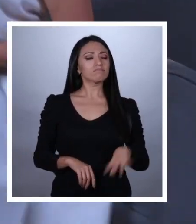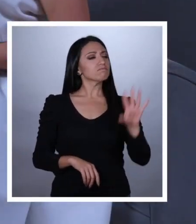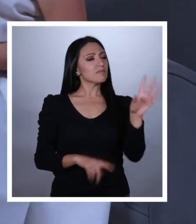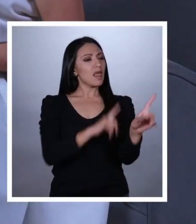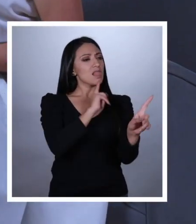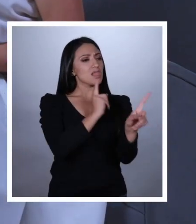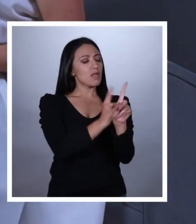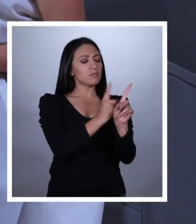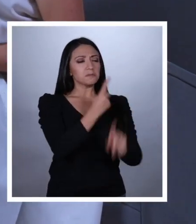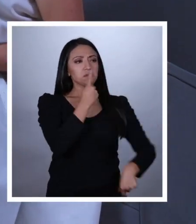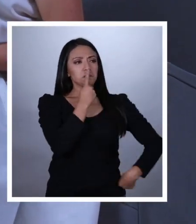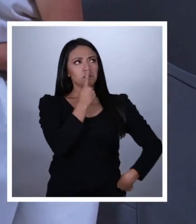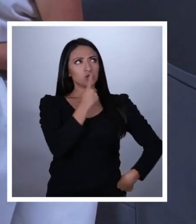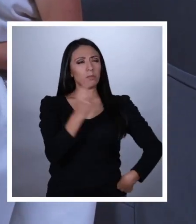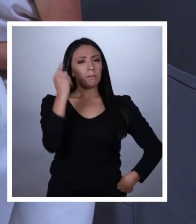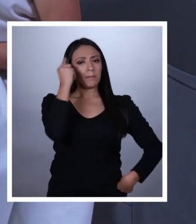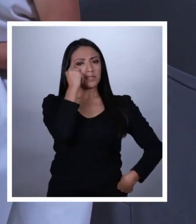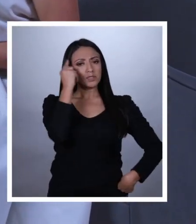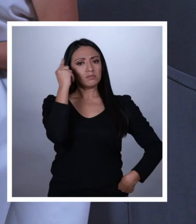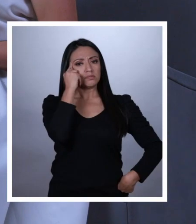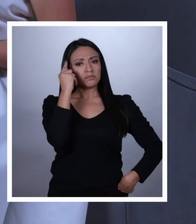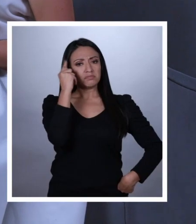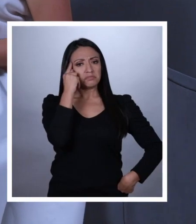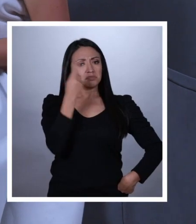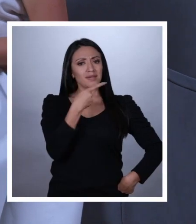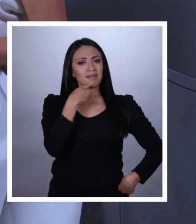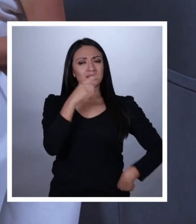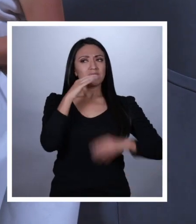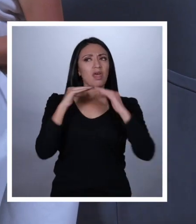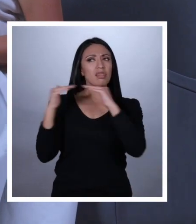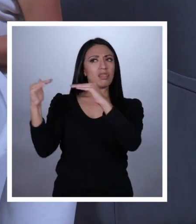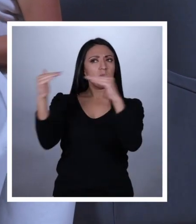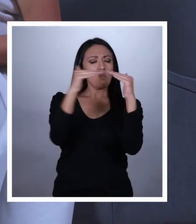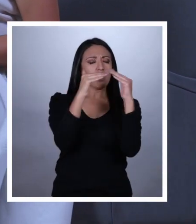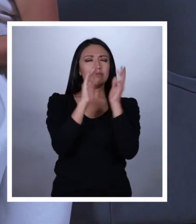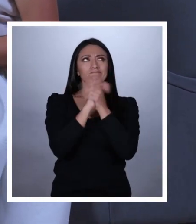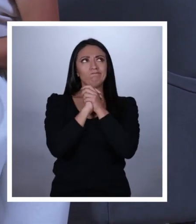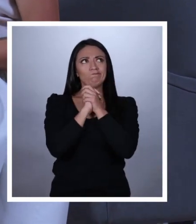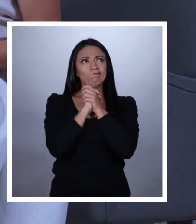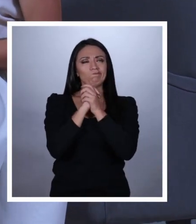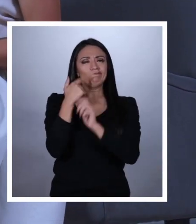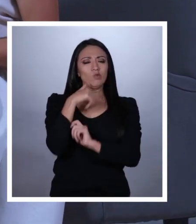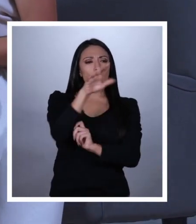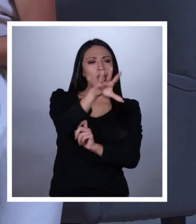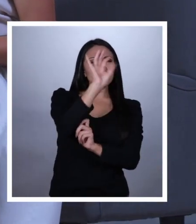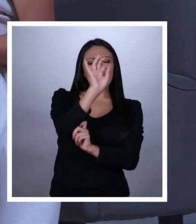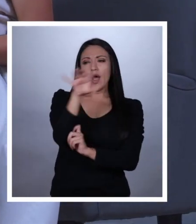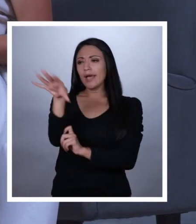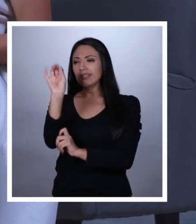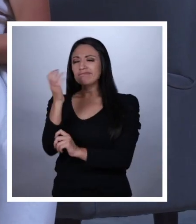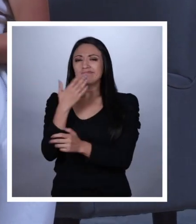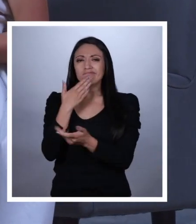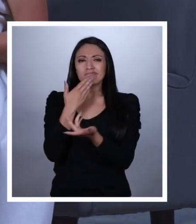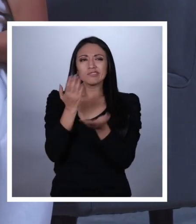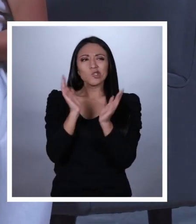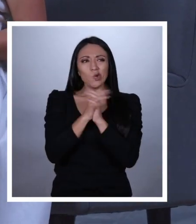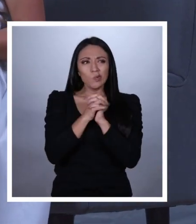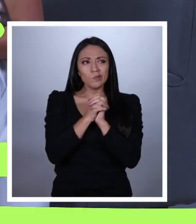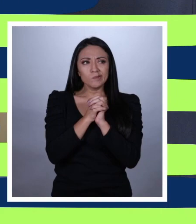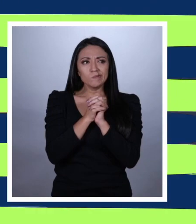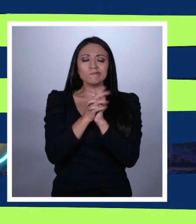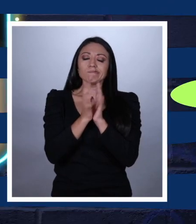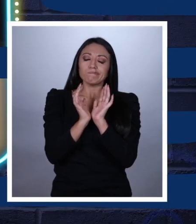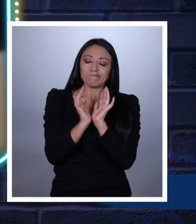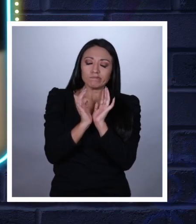La verdad, me he quedado pensando sobre lo que dice la democracia. ¿Cómo deberíamos escoger a nuestros representantes?